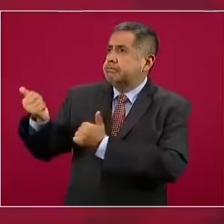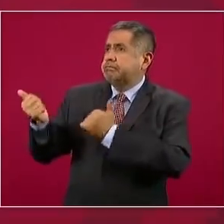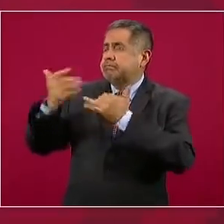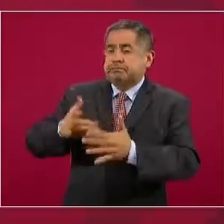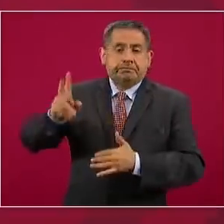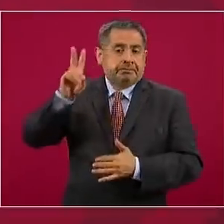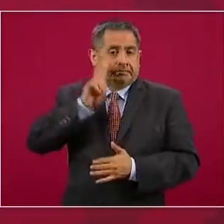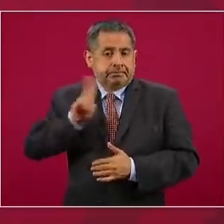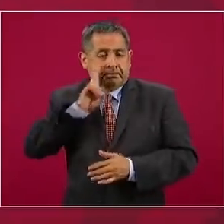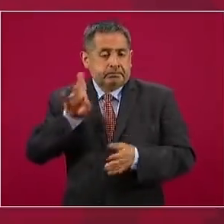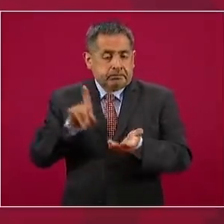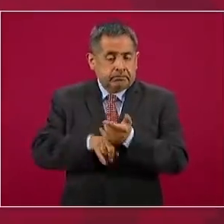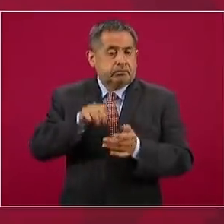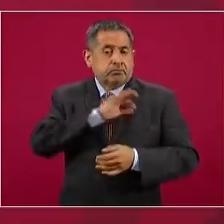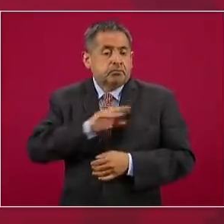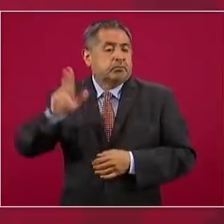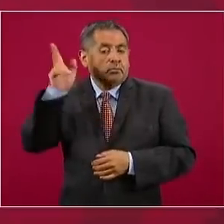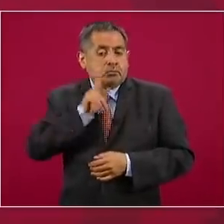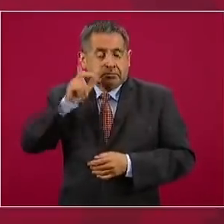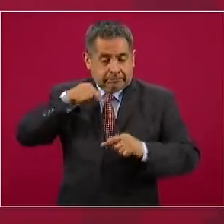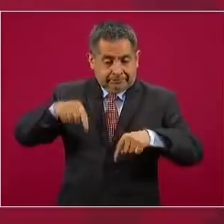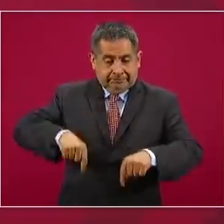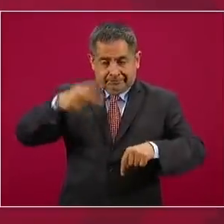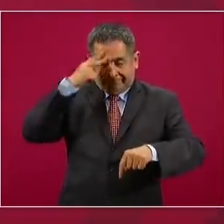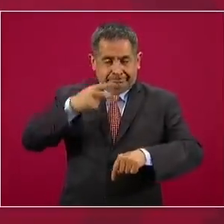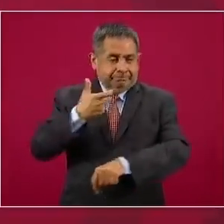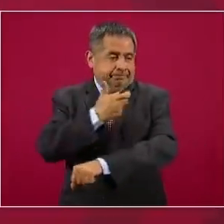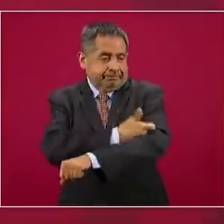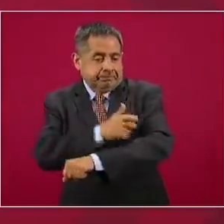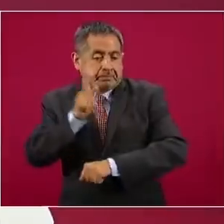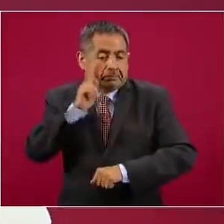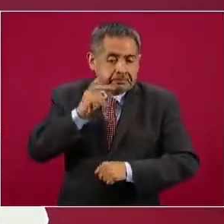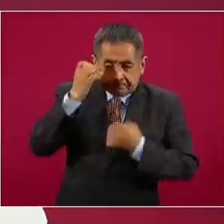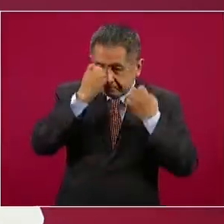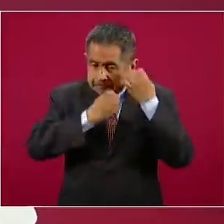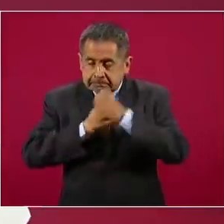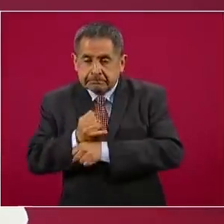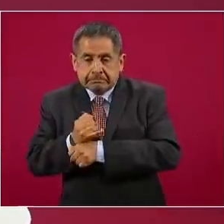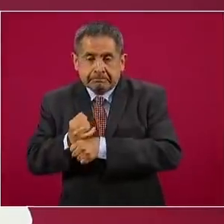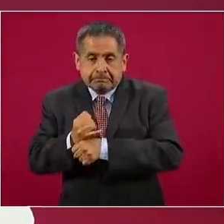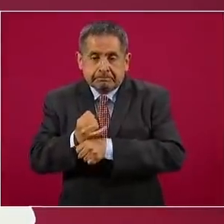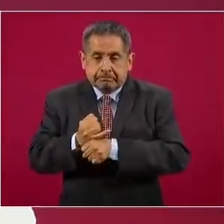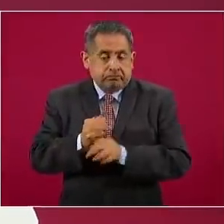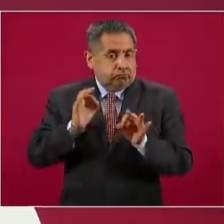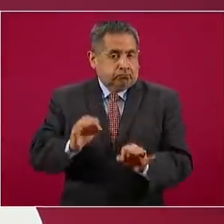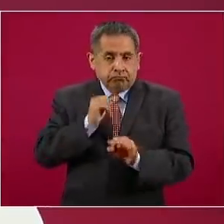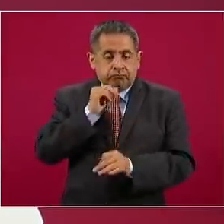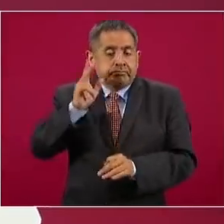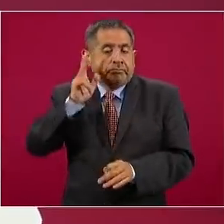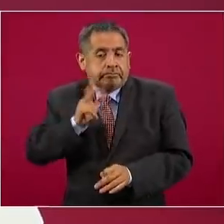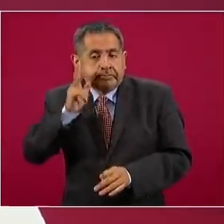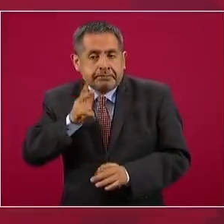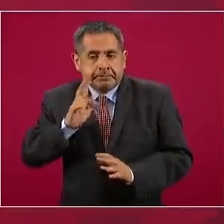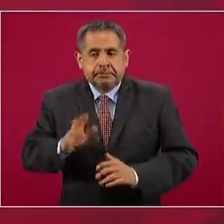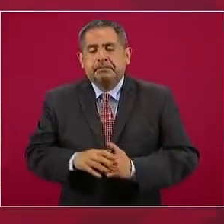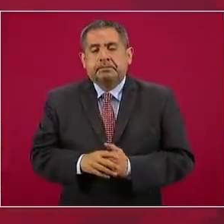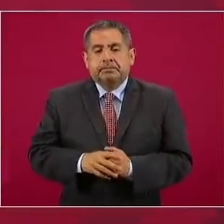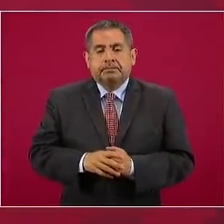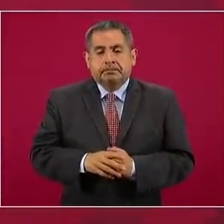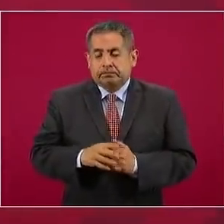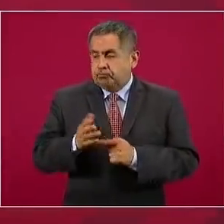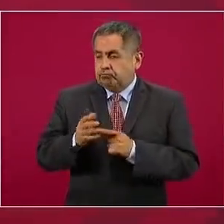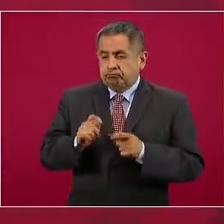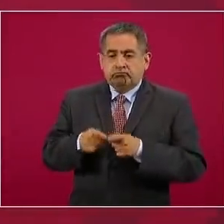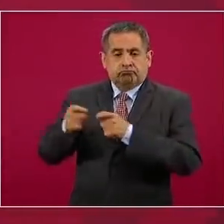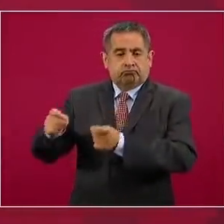fase 3 de ensayos clínicos a México. Después de un intenso trabajo, luego de presentar esta vacuna